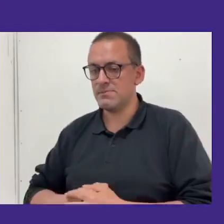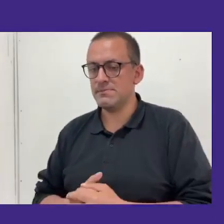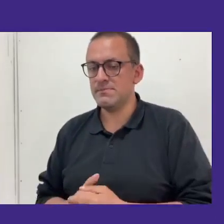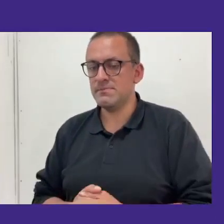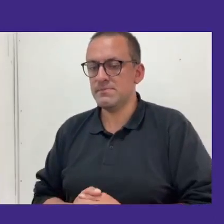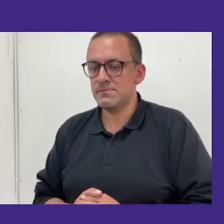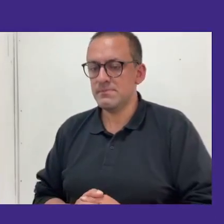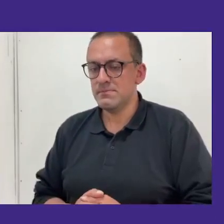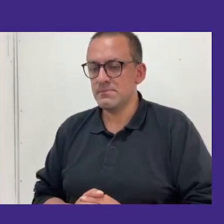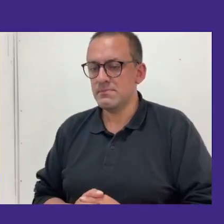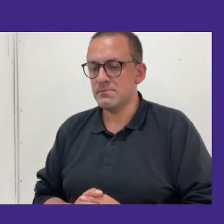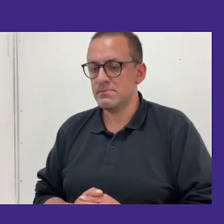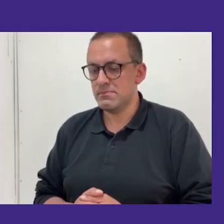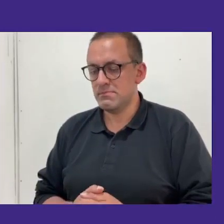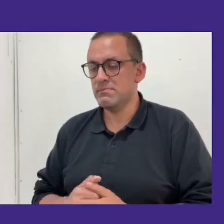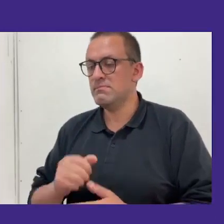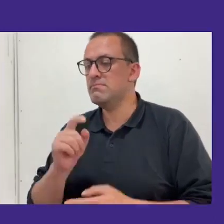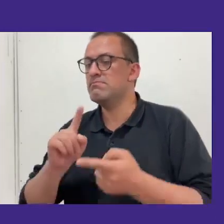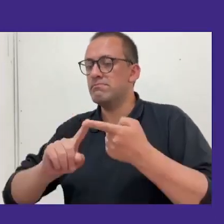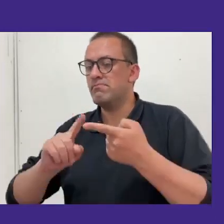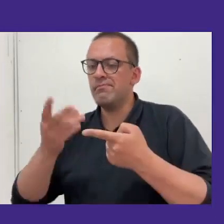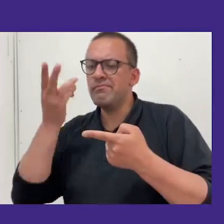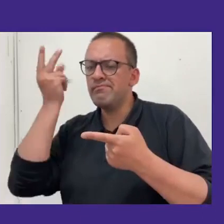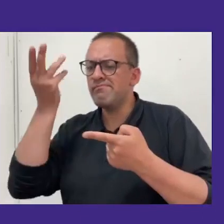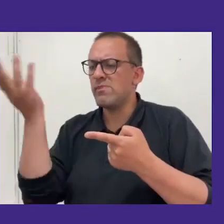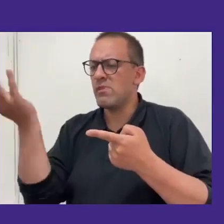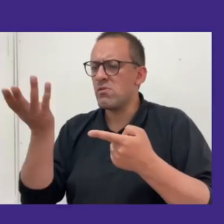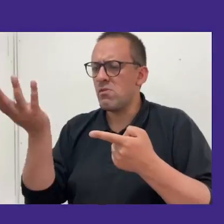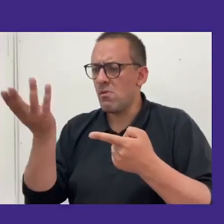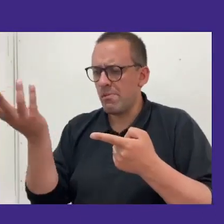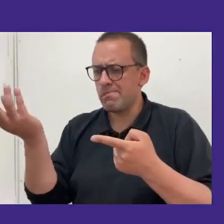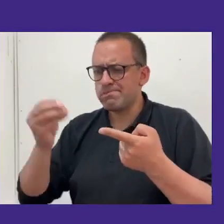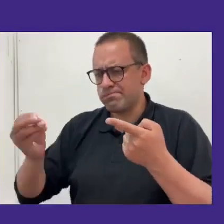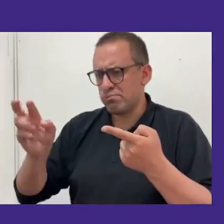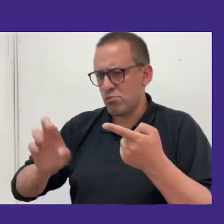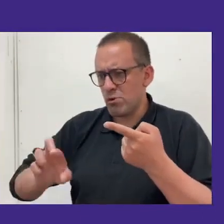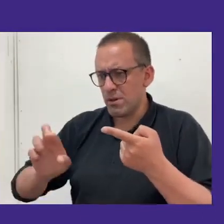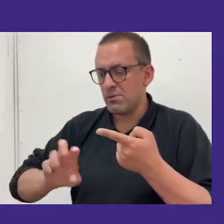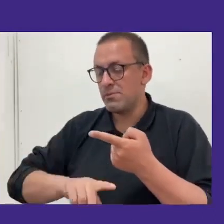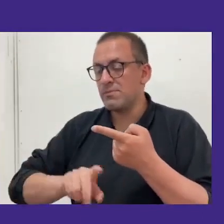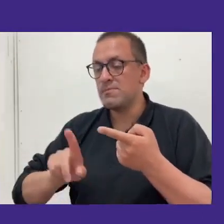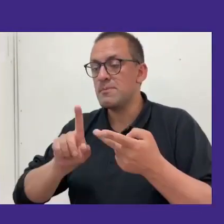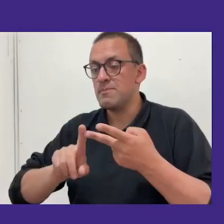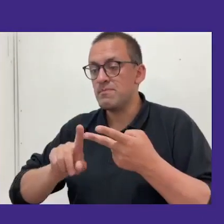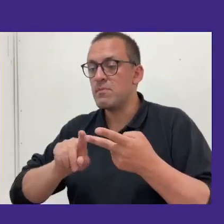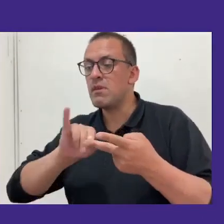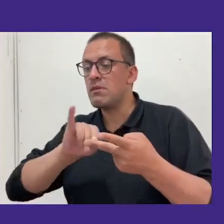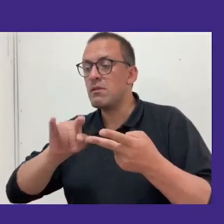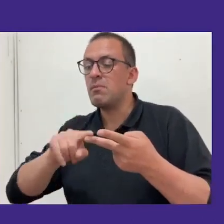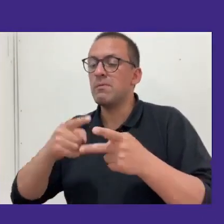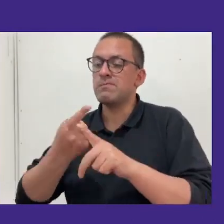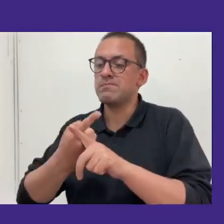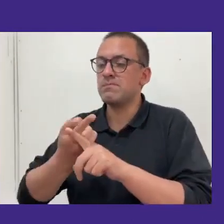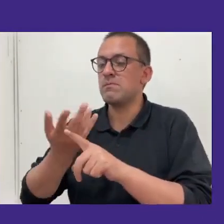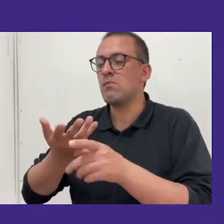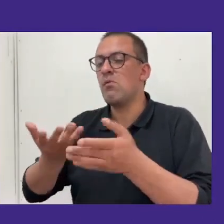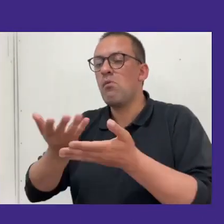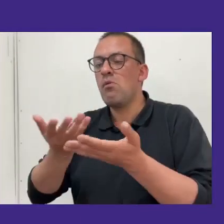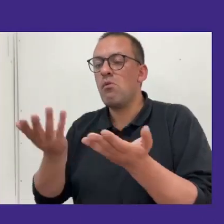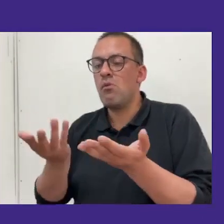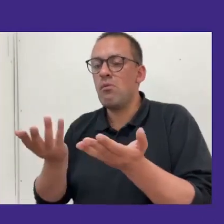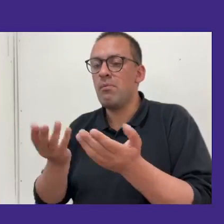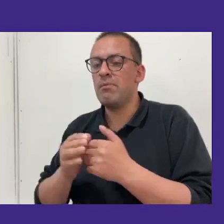partiendo por cómo es que se ideó y creó este proyecto. Y después vamos a comentar cómo es que